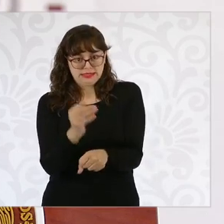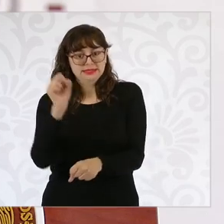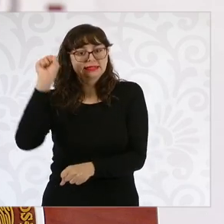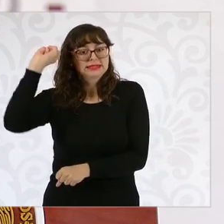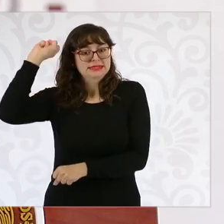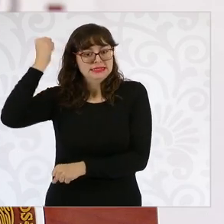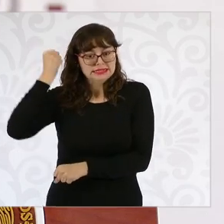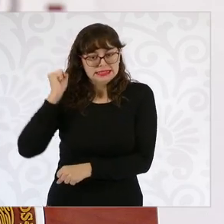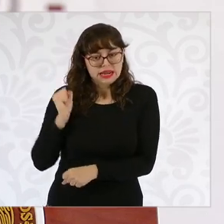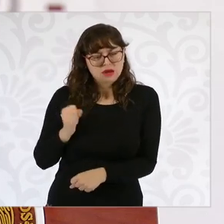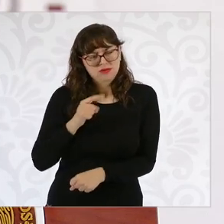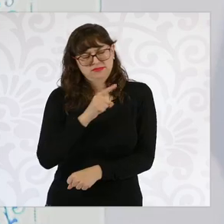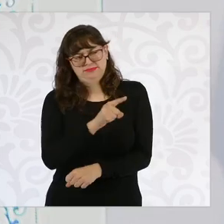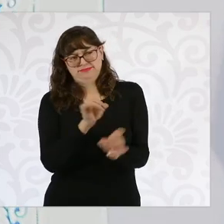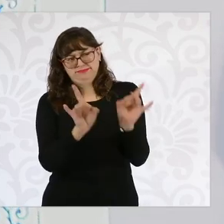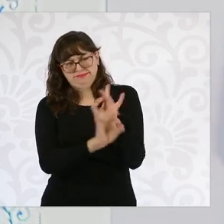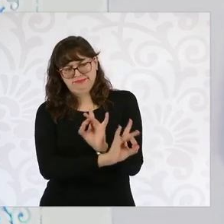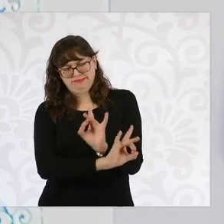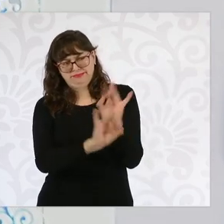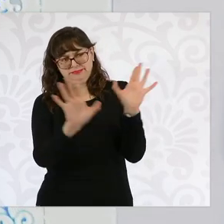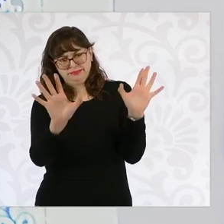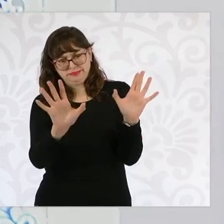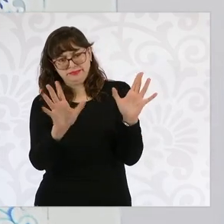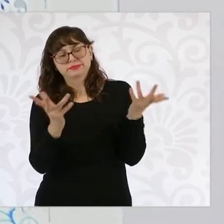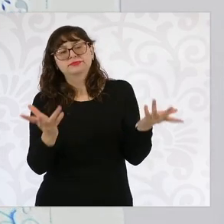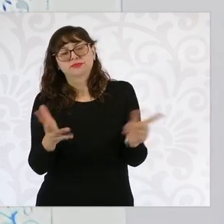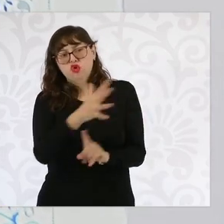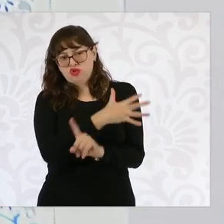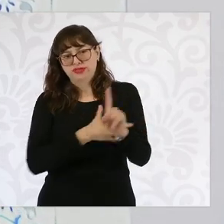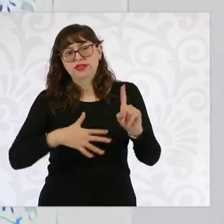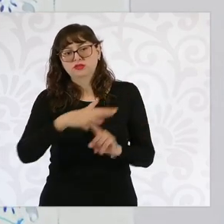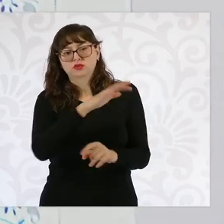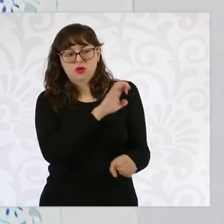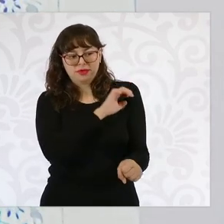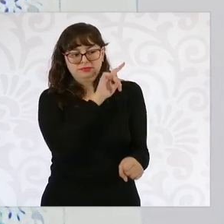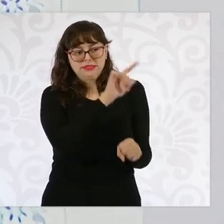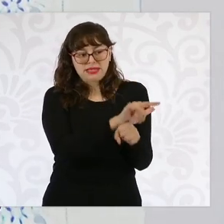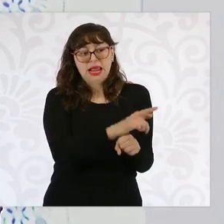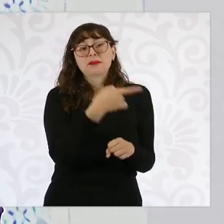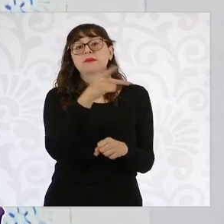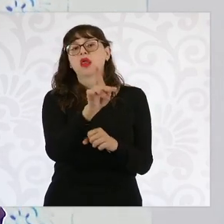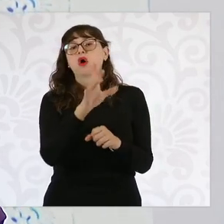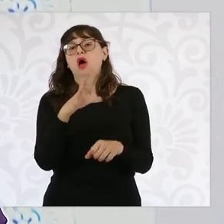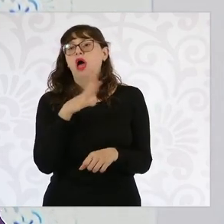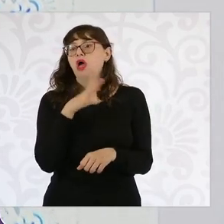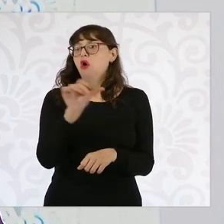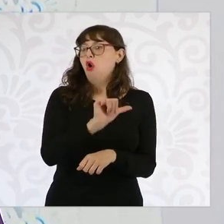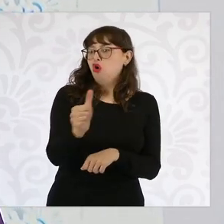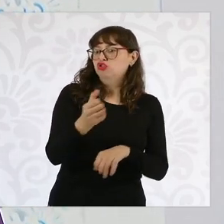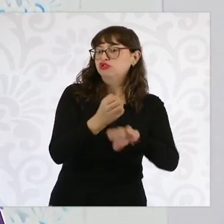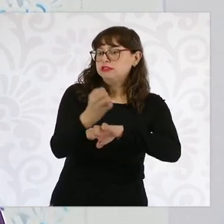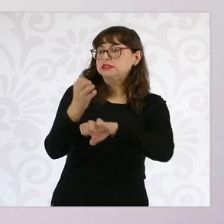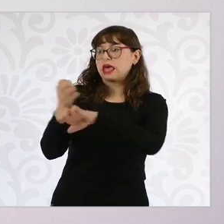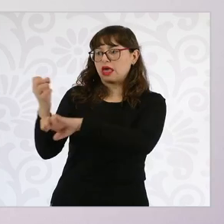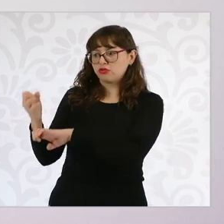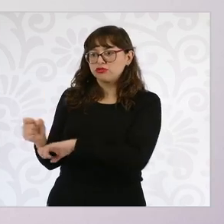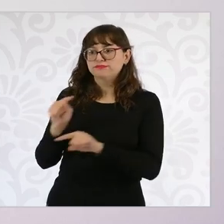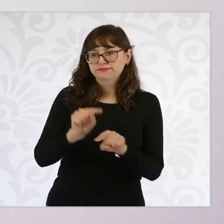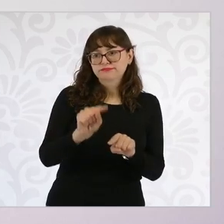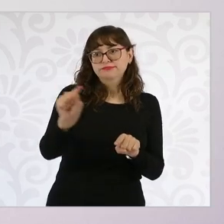especial por lo que ya conocemos y hay otras entidades de la República donde se está